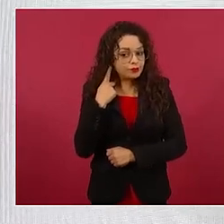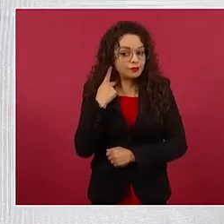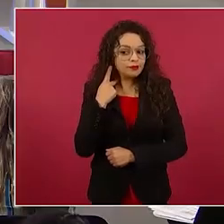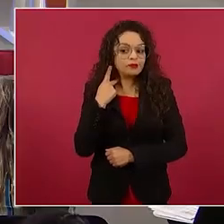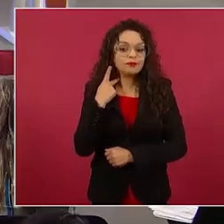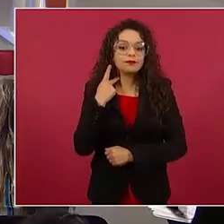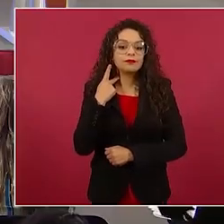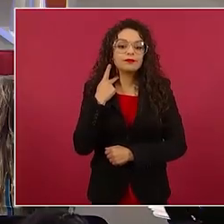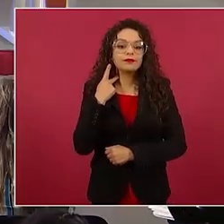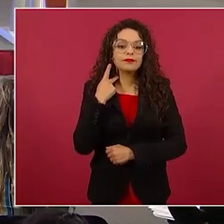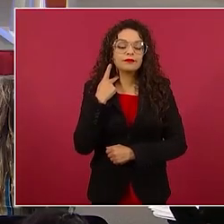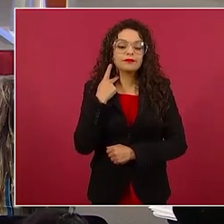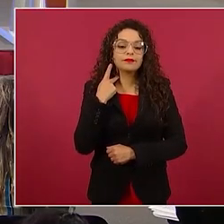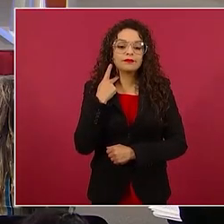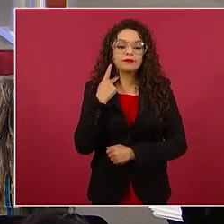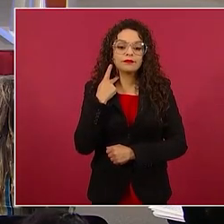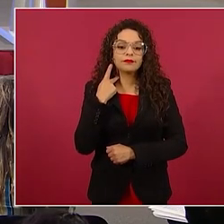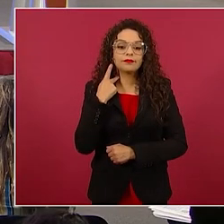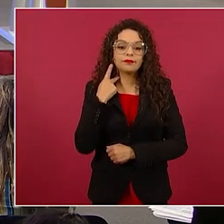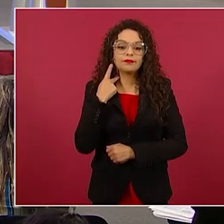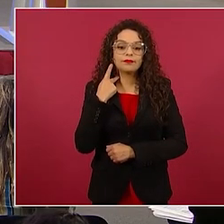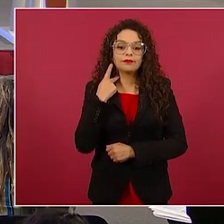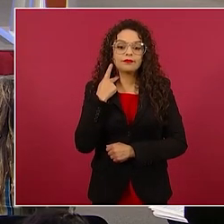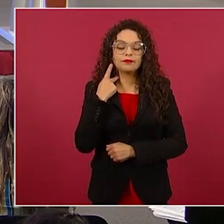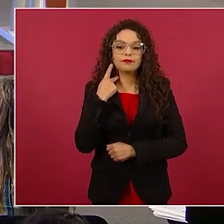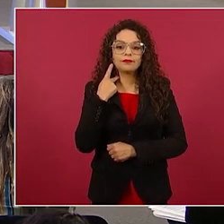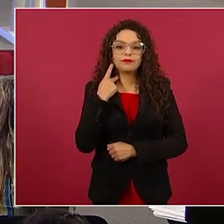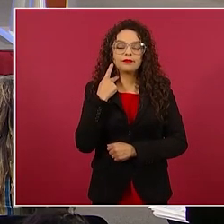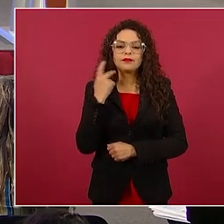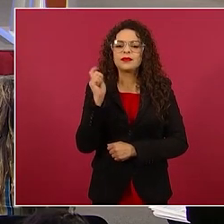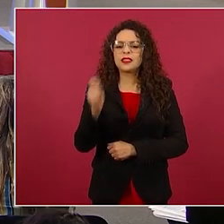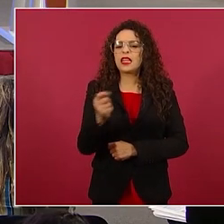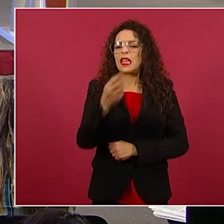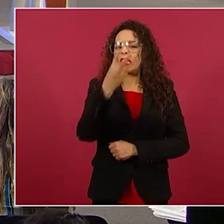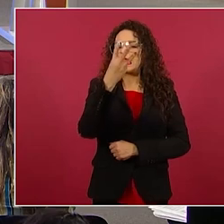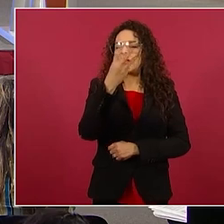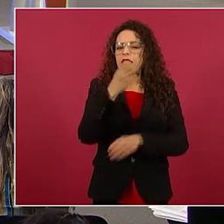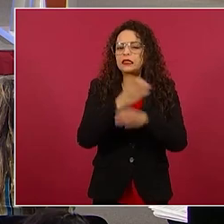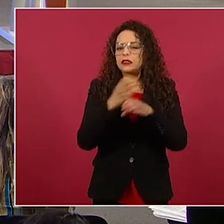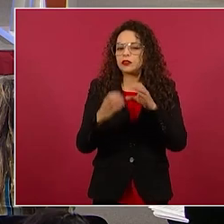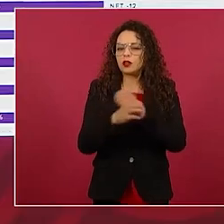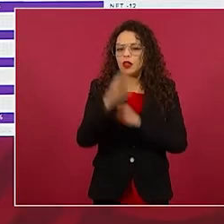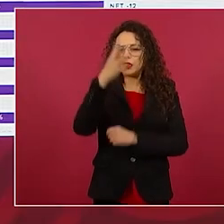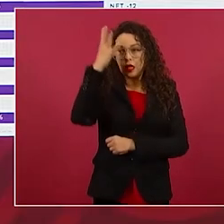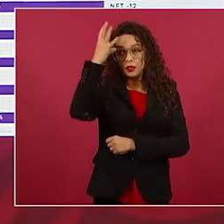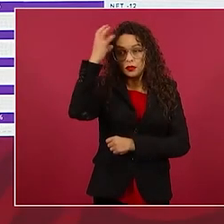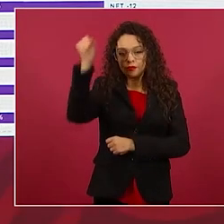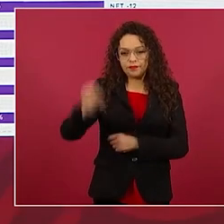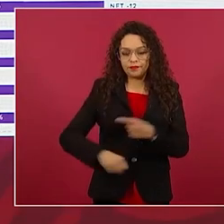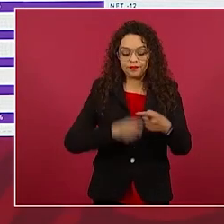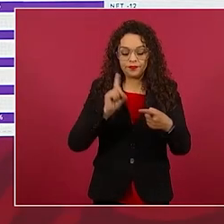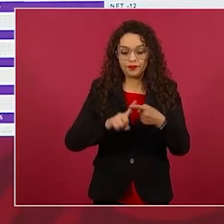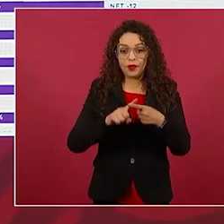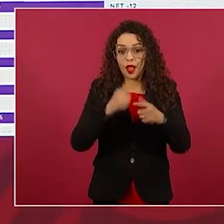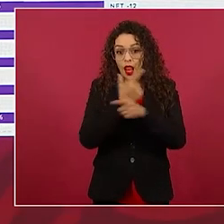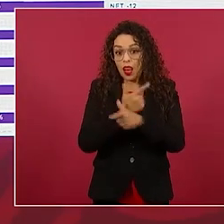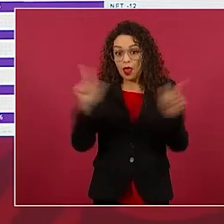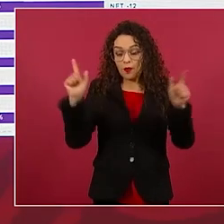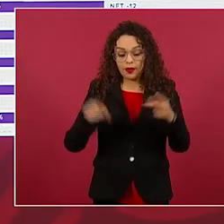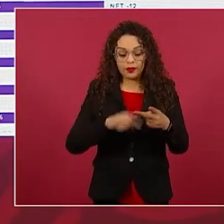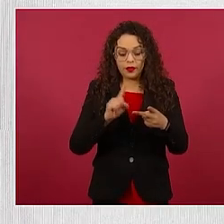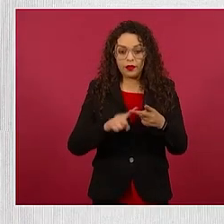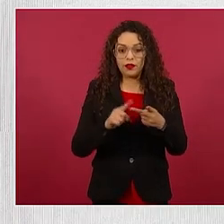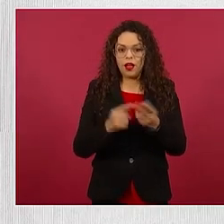significan tres palabras, tres términos, tres conceptos. Libertad, igualdad,